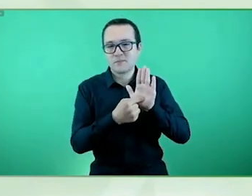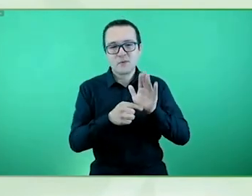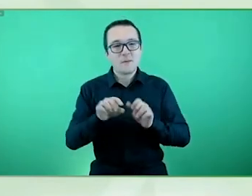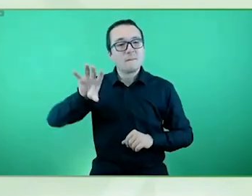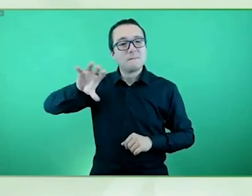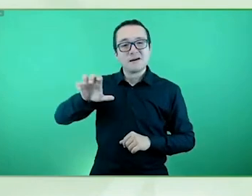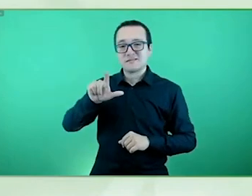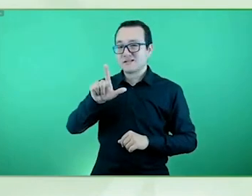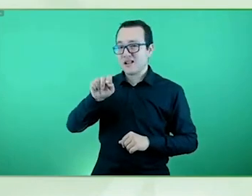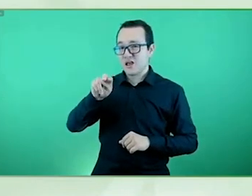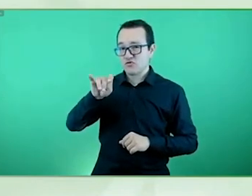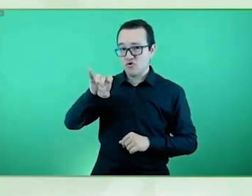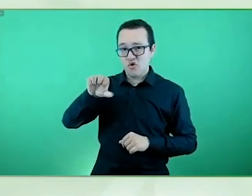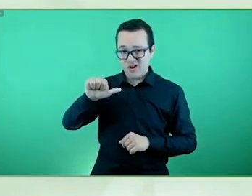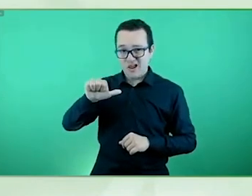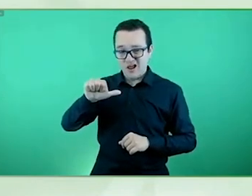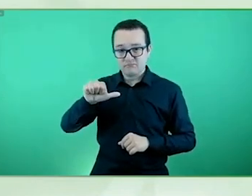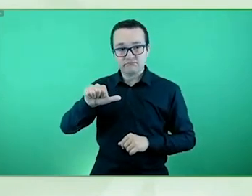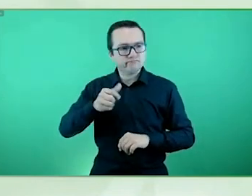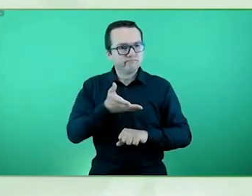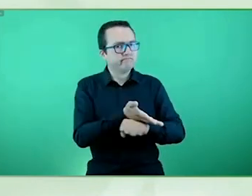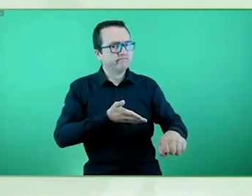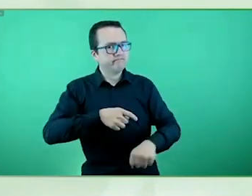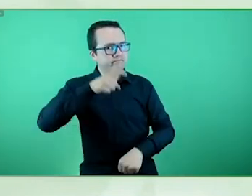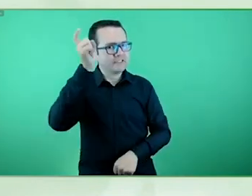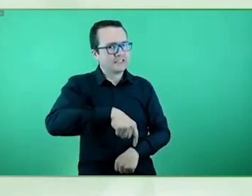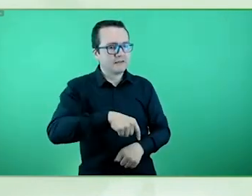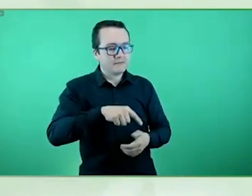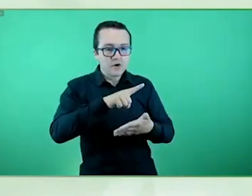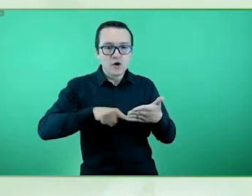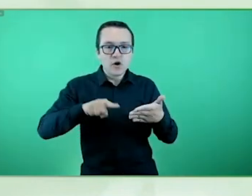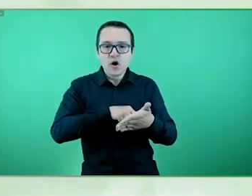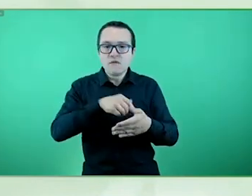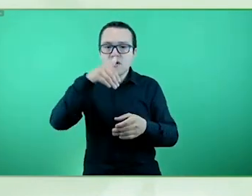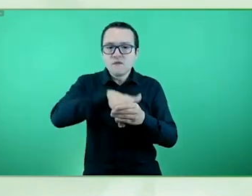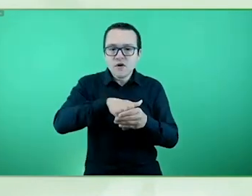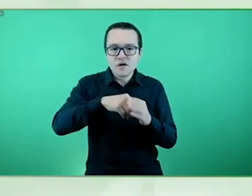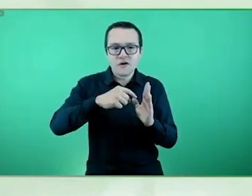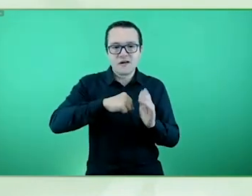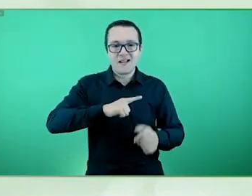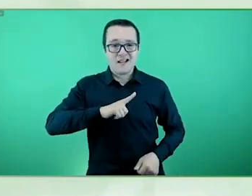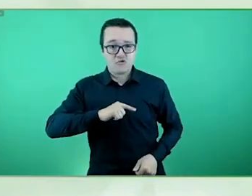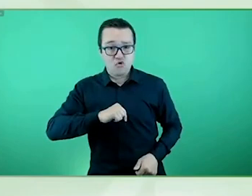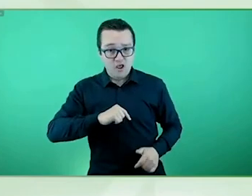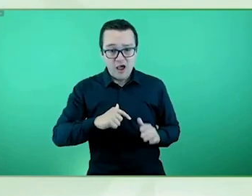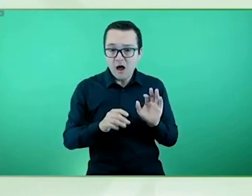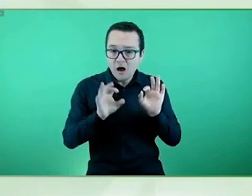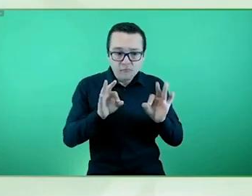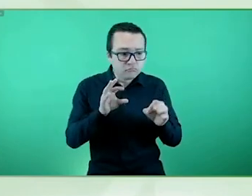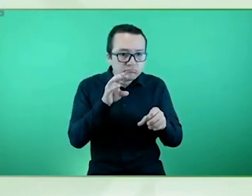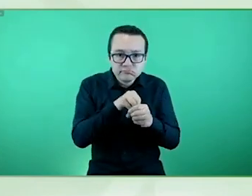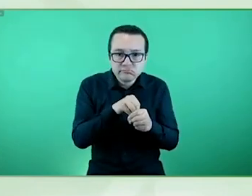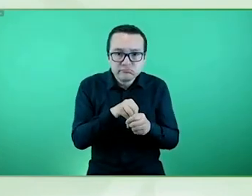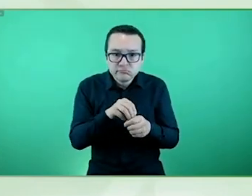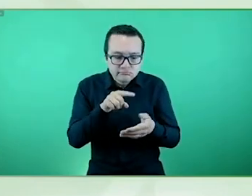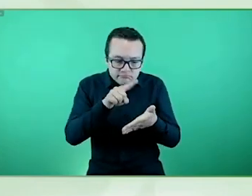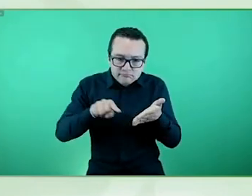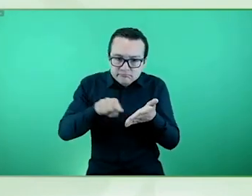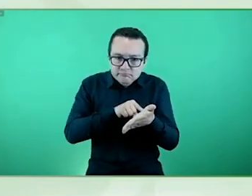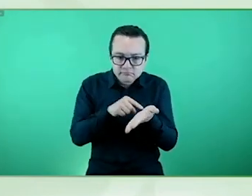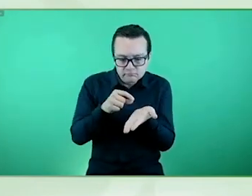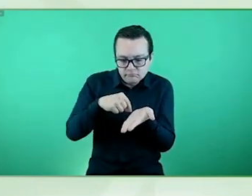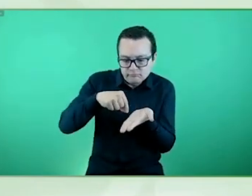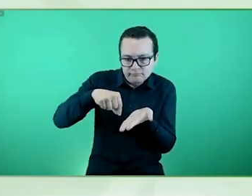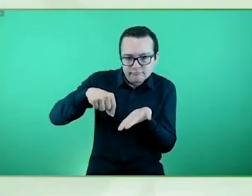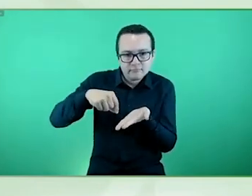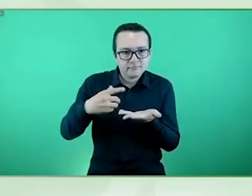los candidatos confirmen con su voto con su firma manuscrita los datos de identidad sobre ellos o en San